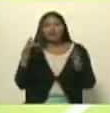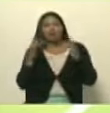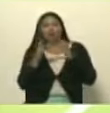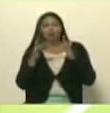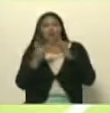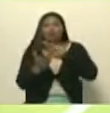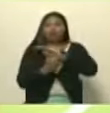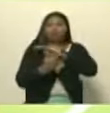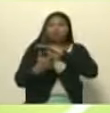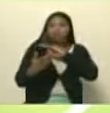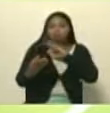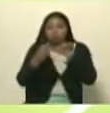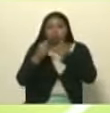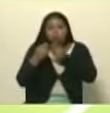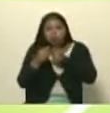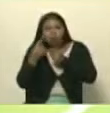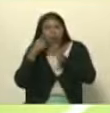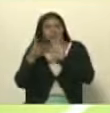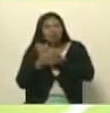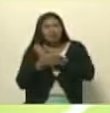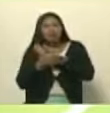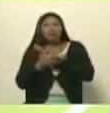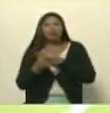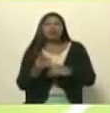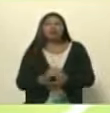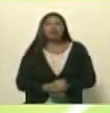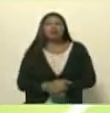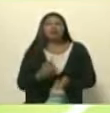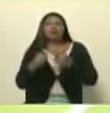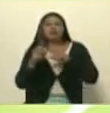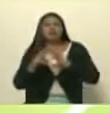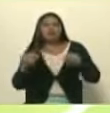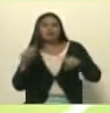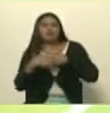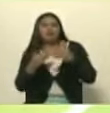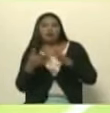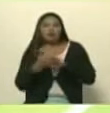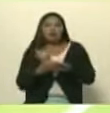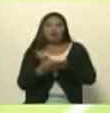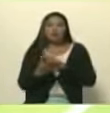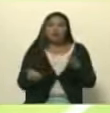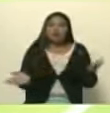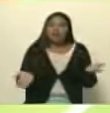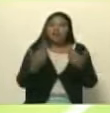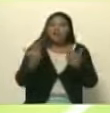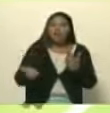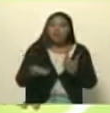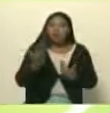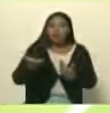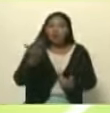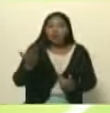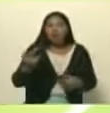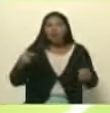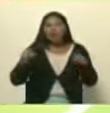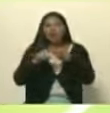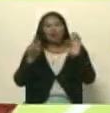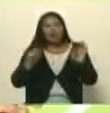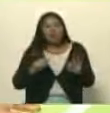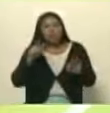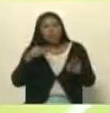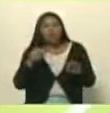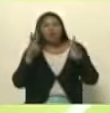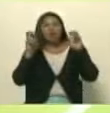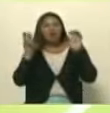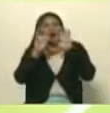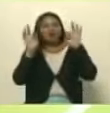vanguardia, la retaguardia, que son los medios territoriales, son tan vitales como los que están en